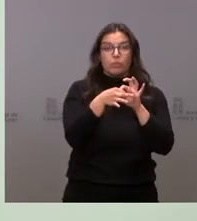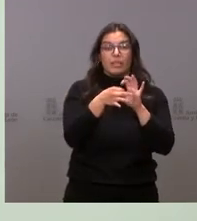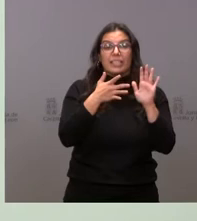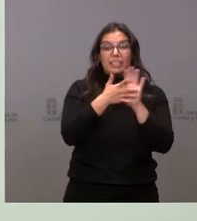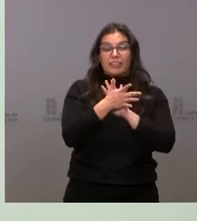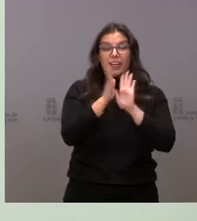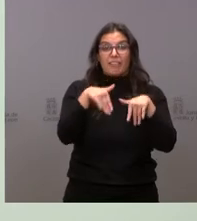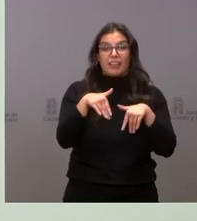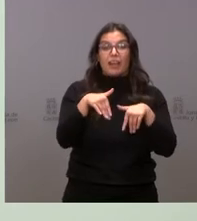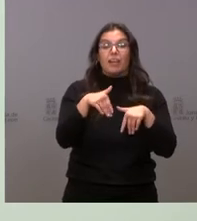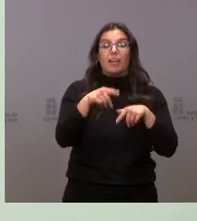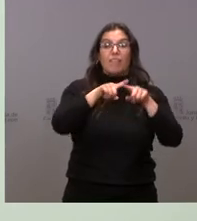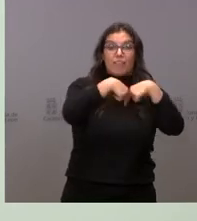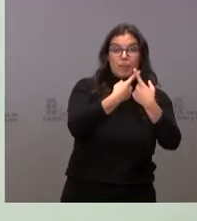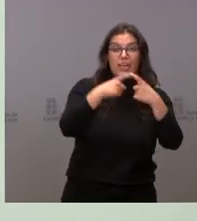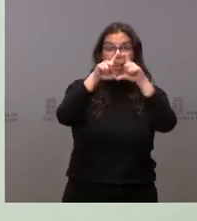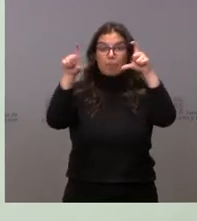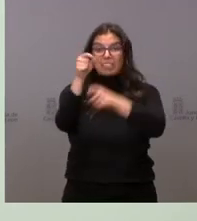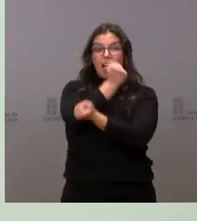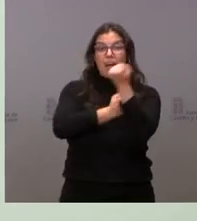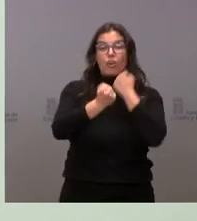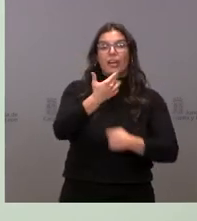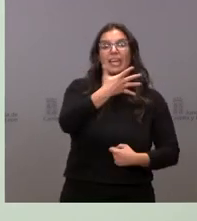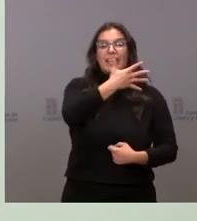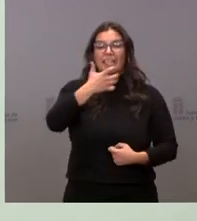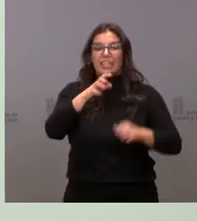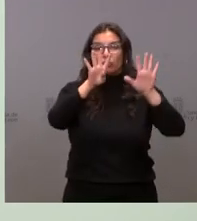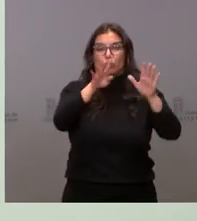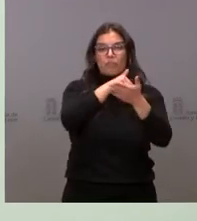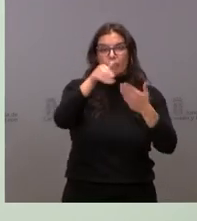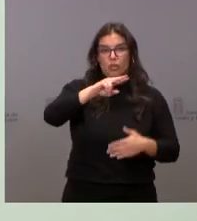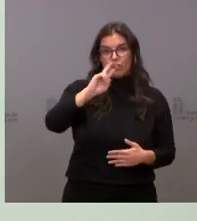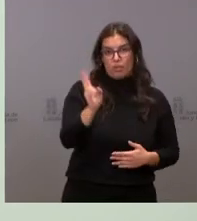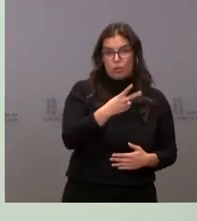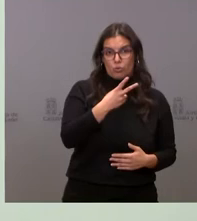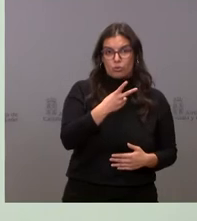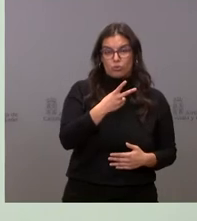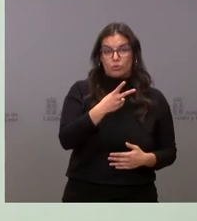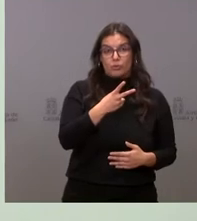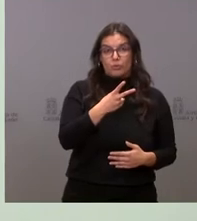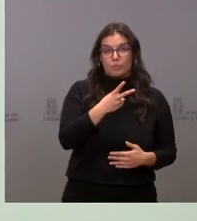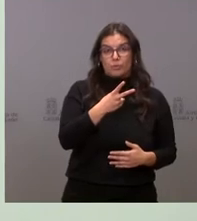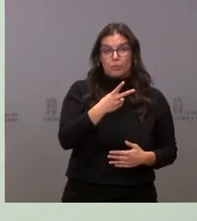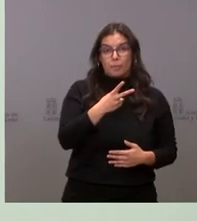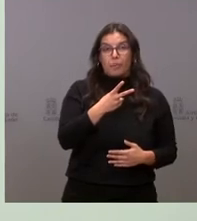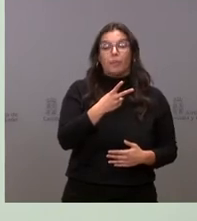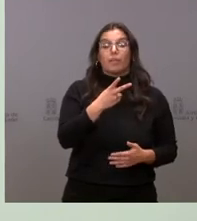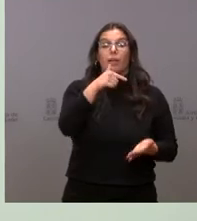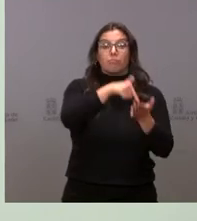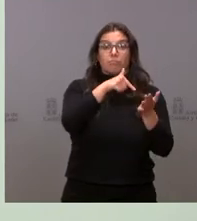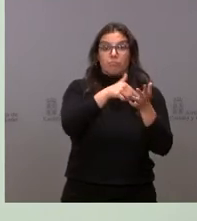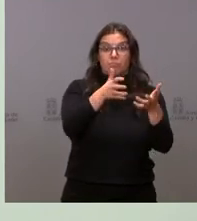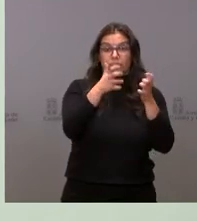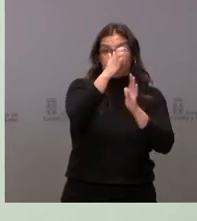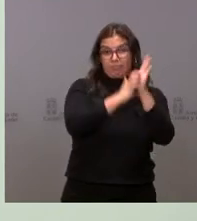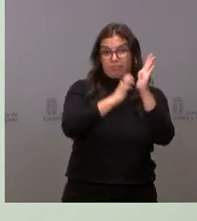familias y empresas 509 millones de euros. Los beneficios fiscales de este